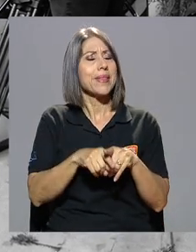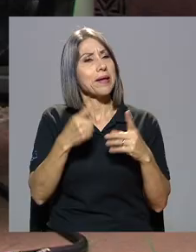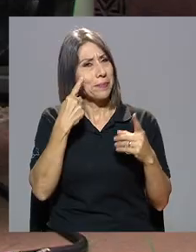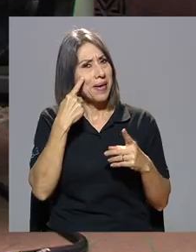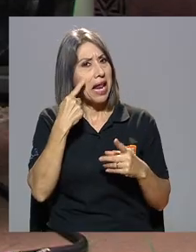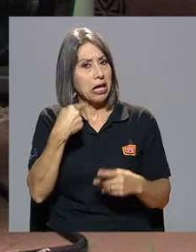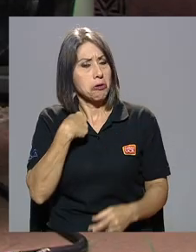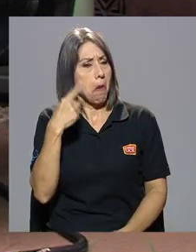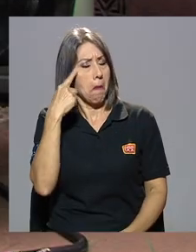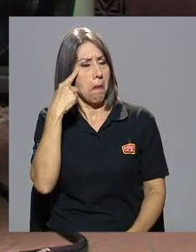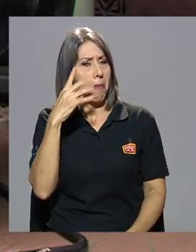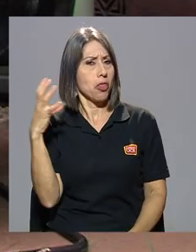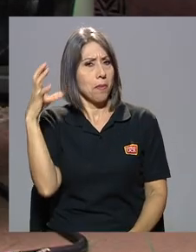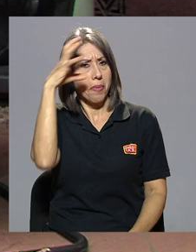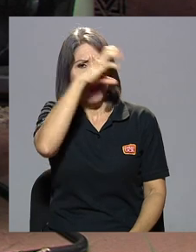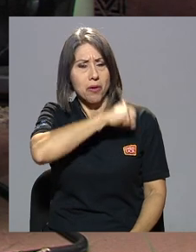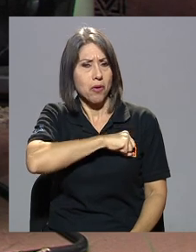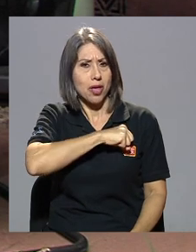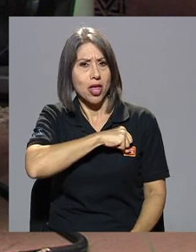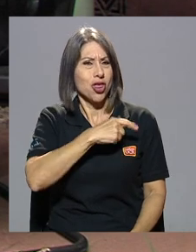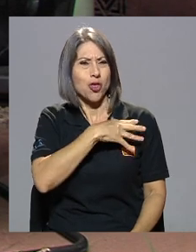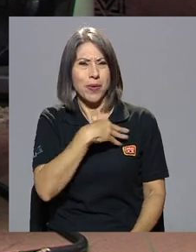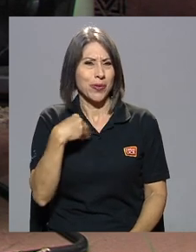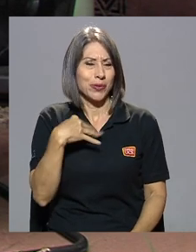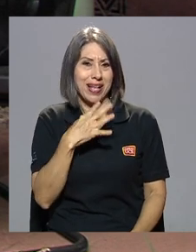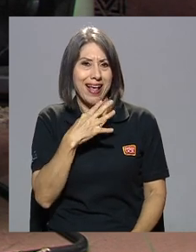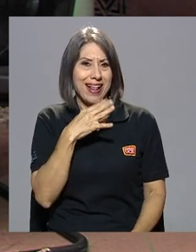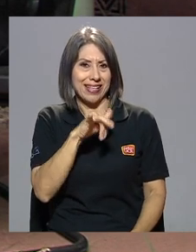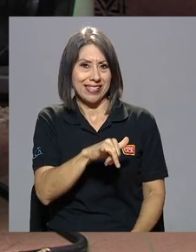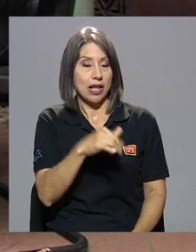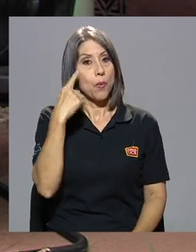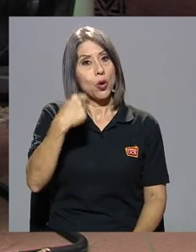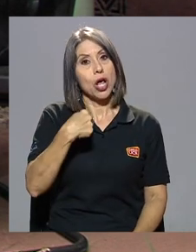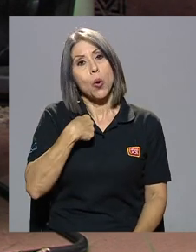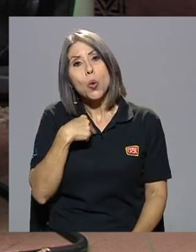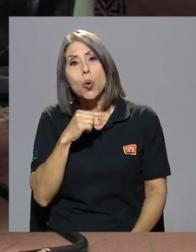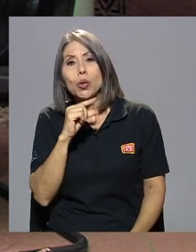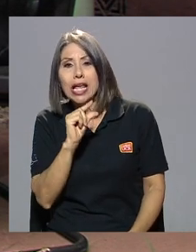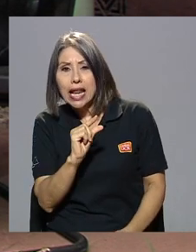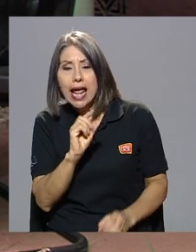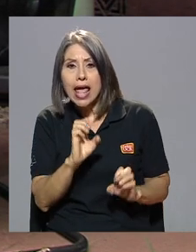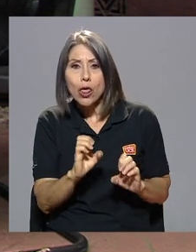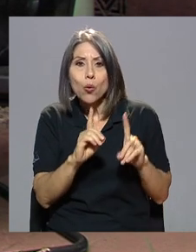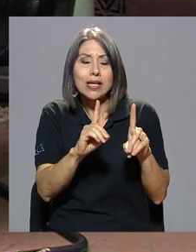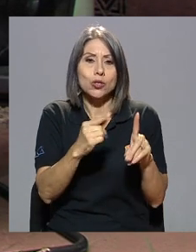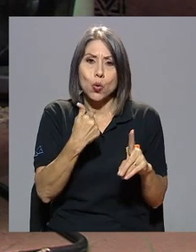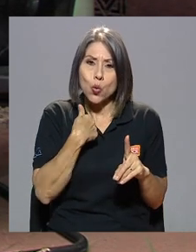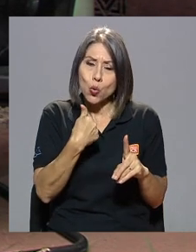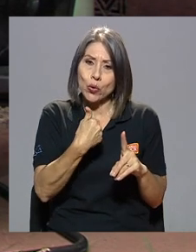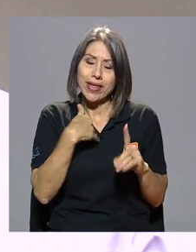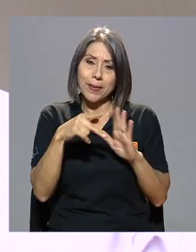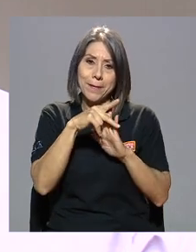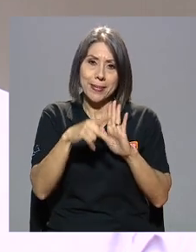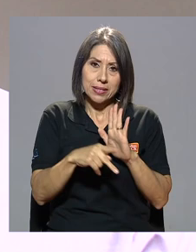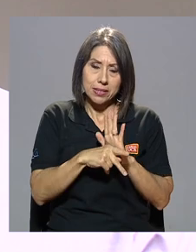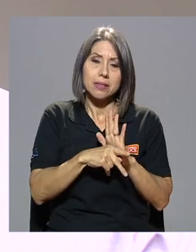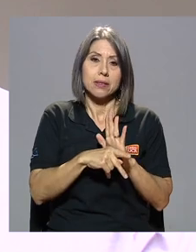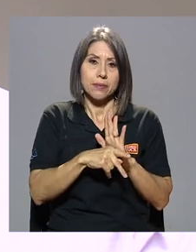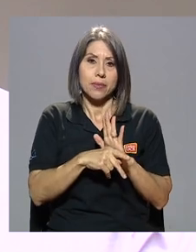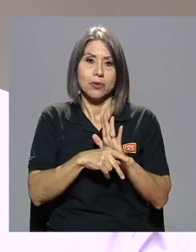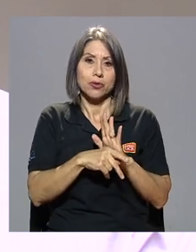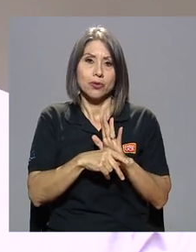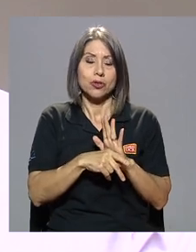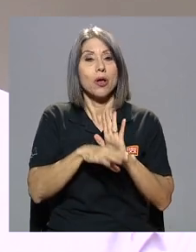viera que inconscientemente no me gusta hacerlo porque uno tiene cierta educación y tales principios en que